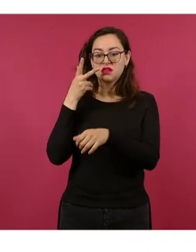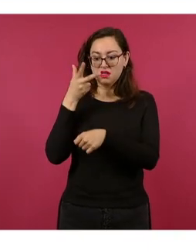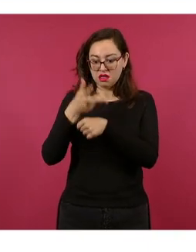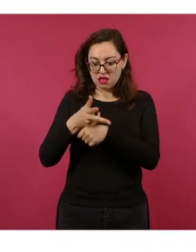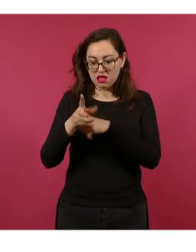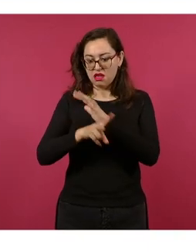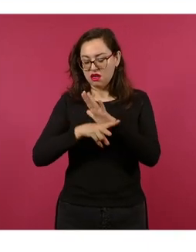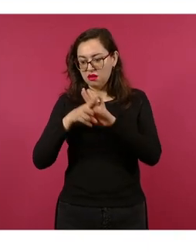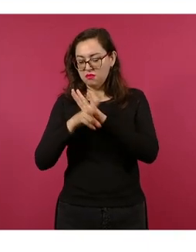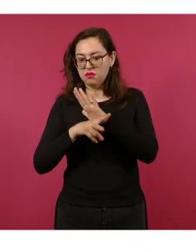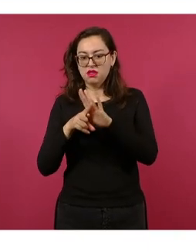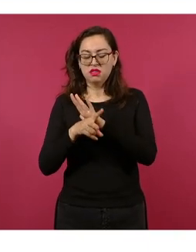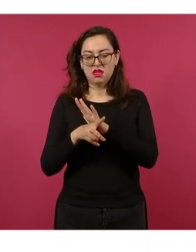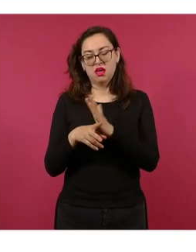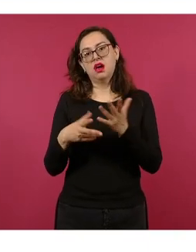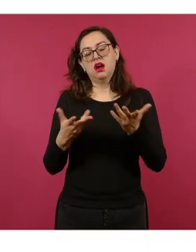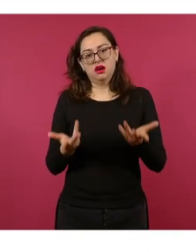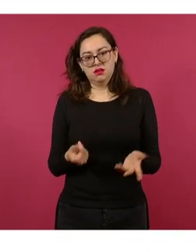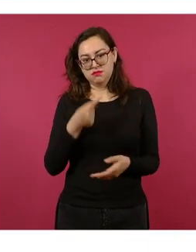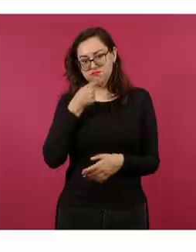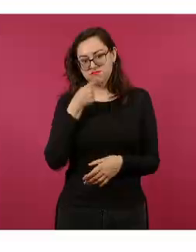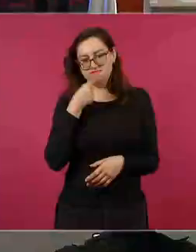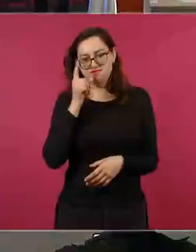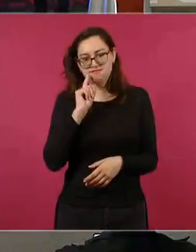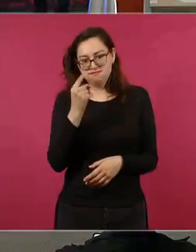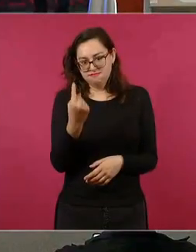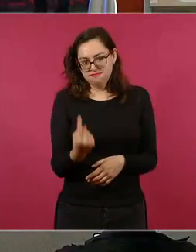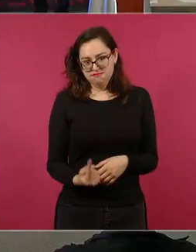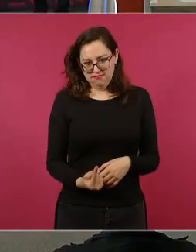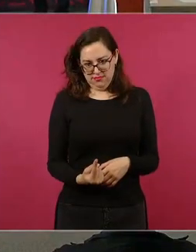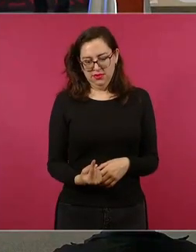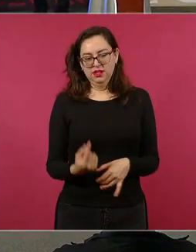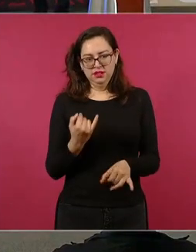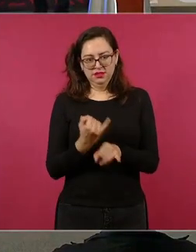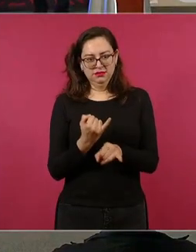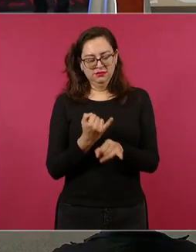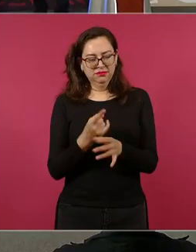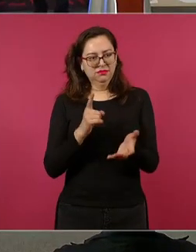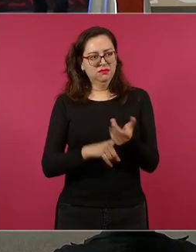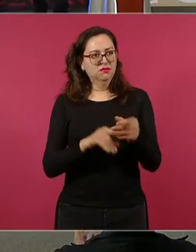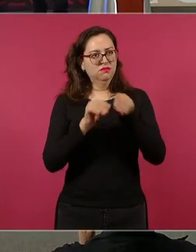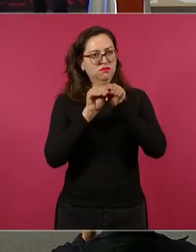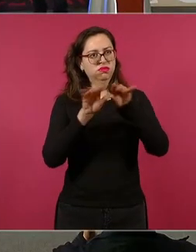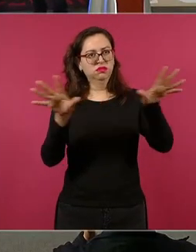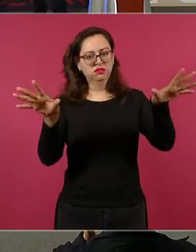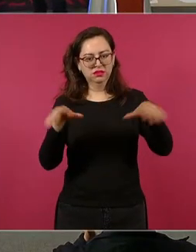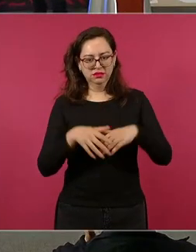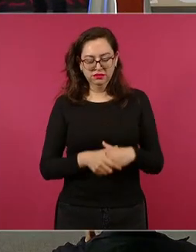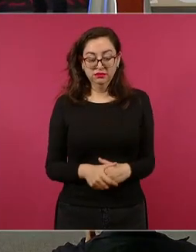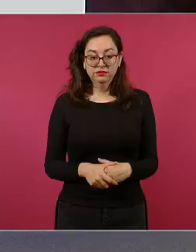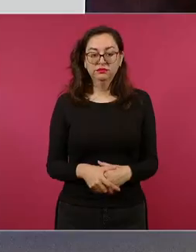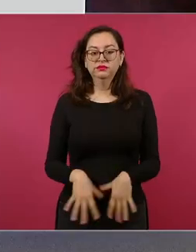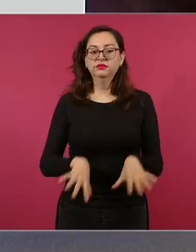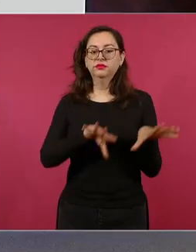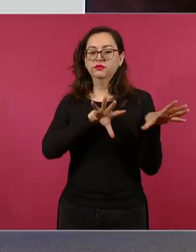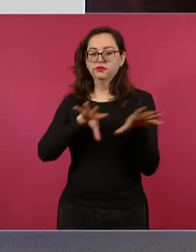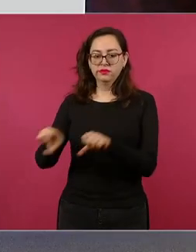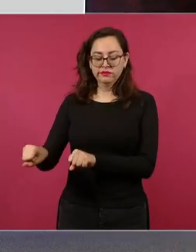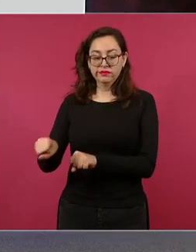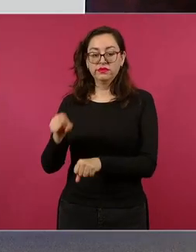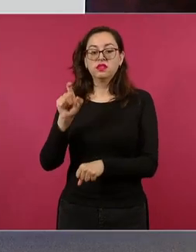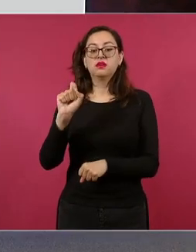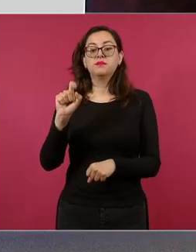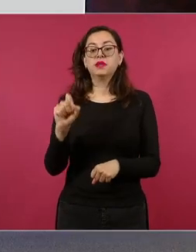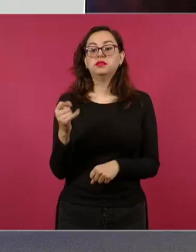pornográfico infantil de la víctima a través de redes sociales. Él fue detenido el 20 de junio por la